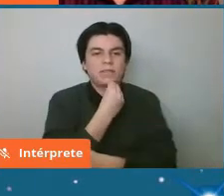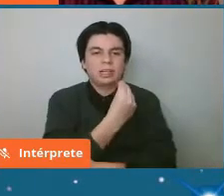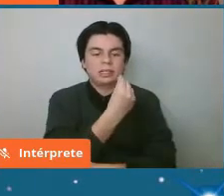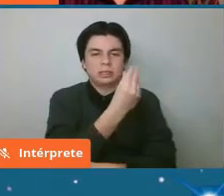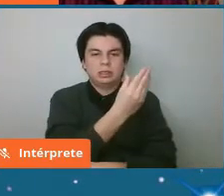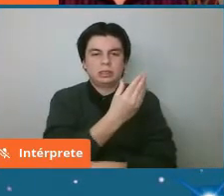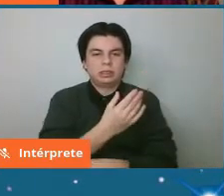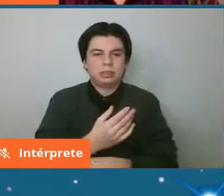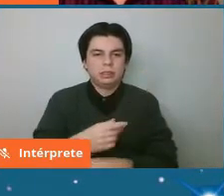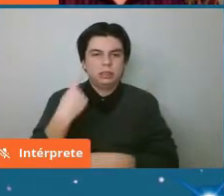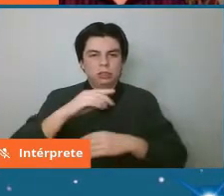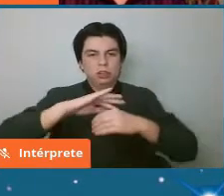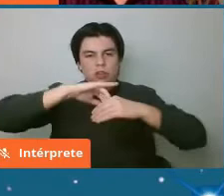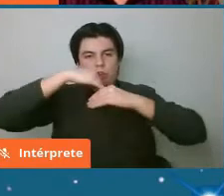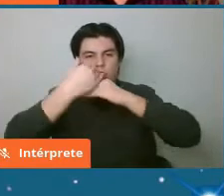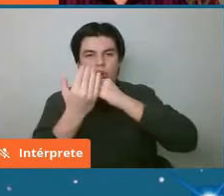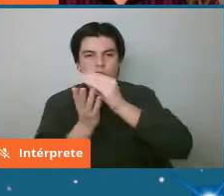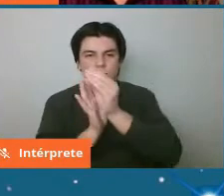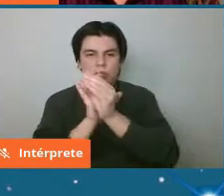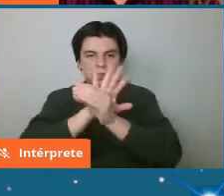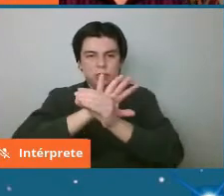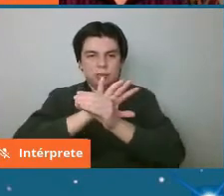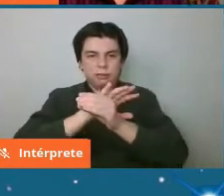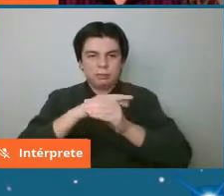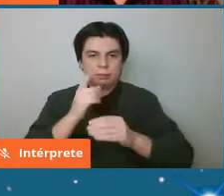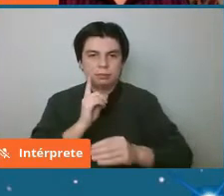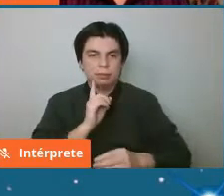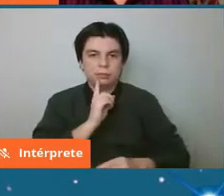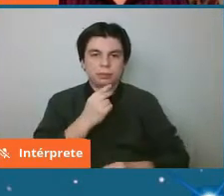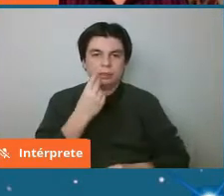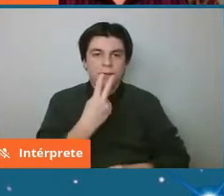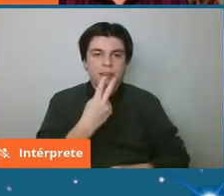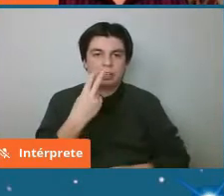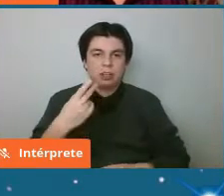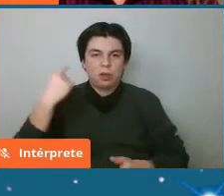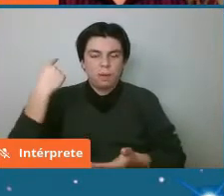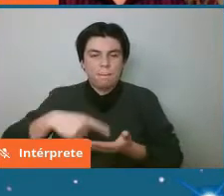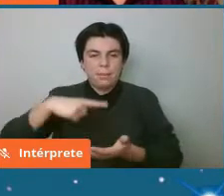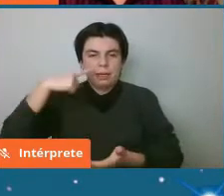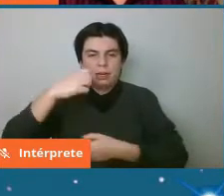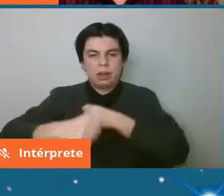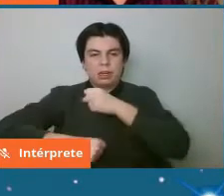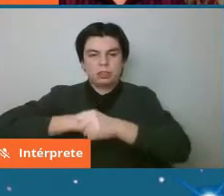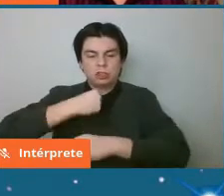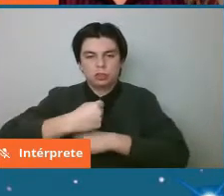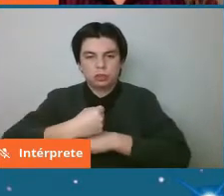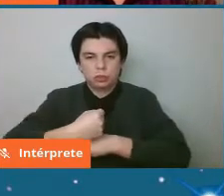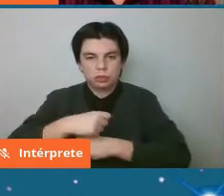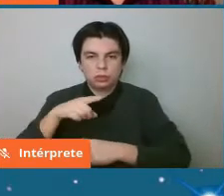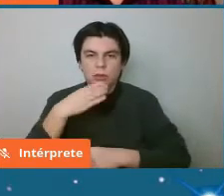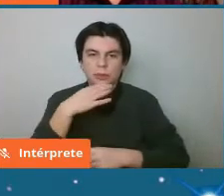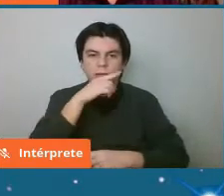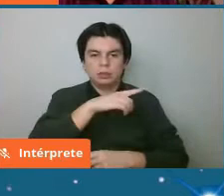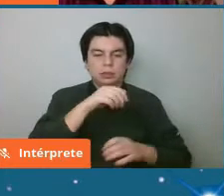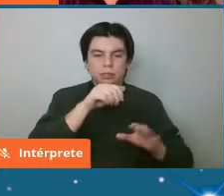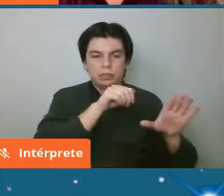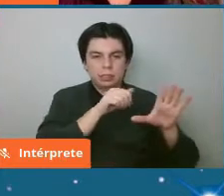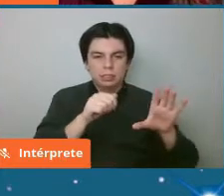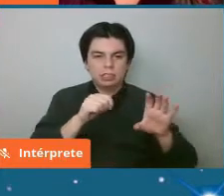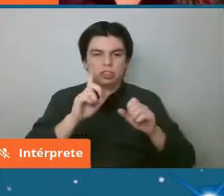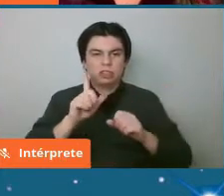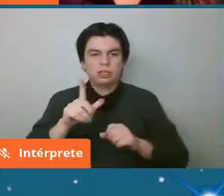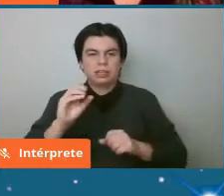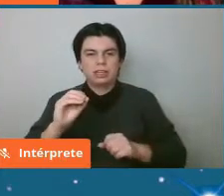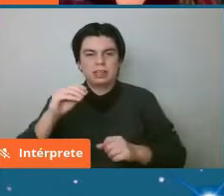con su corteza de fusión como este que tiene 22.000 años o es un meteorito bastante antiguo también este 670.000 años